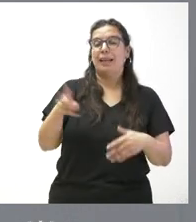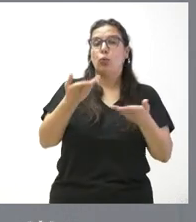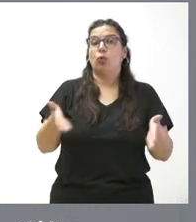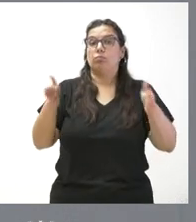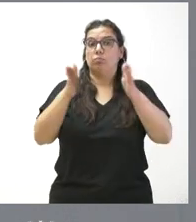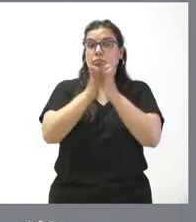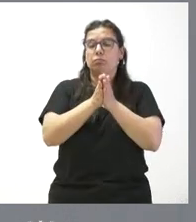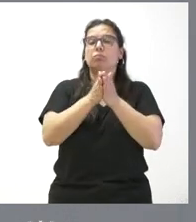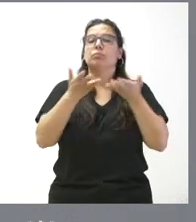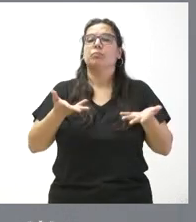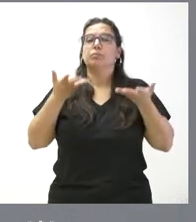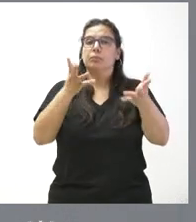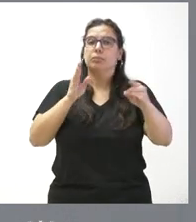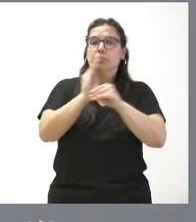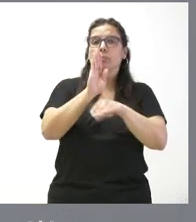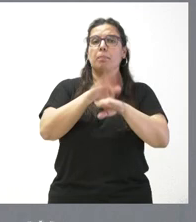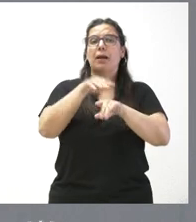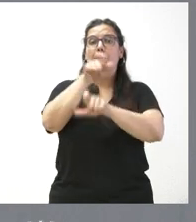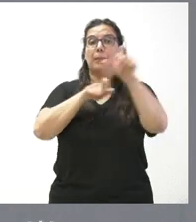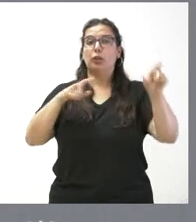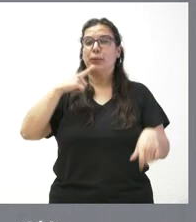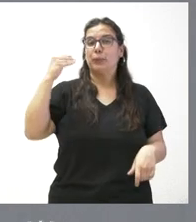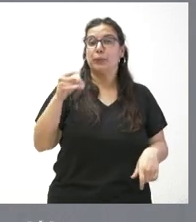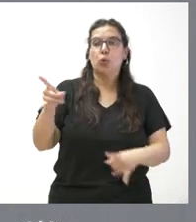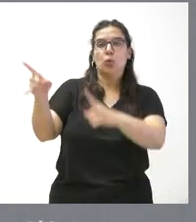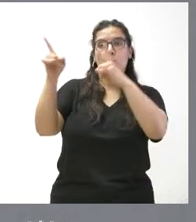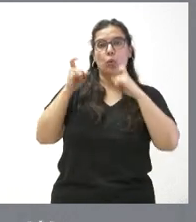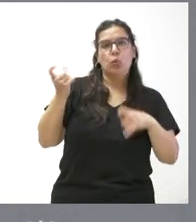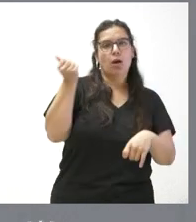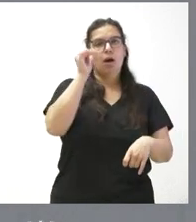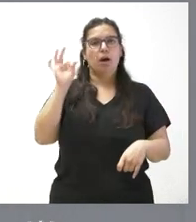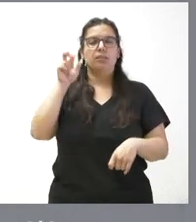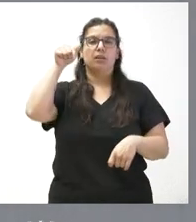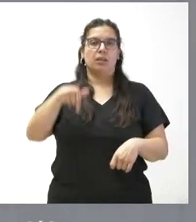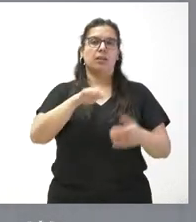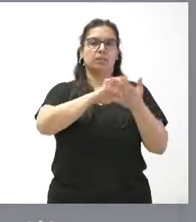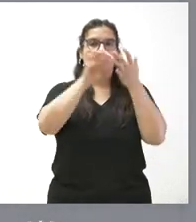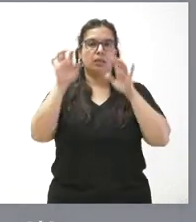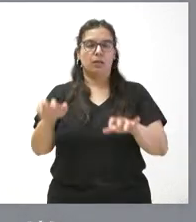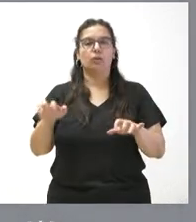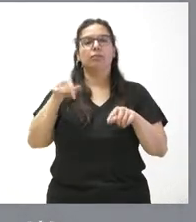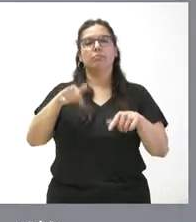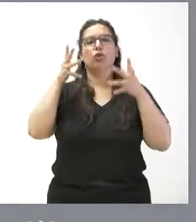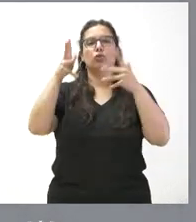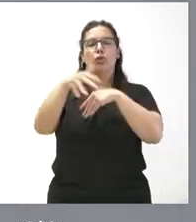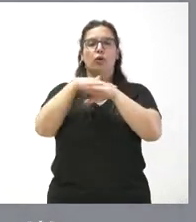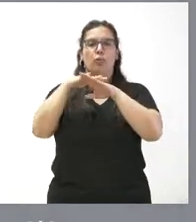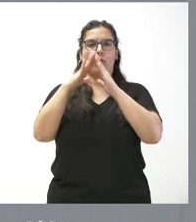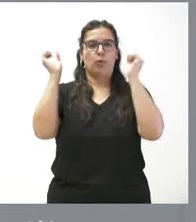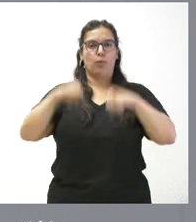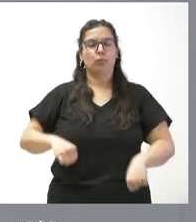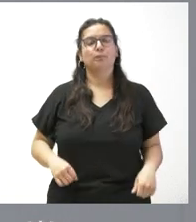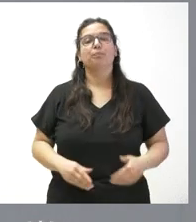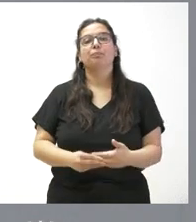asignadas a la retención del talento y a la captación del talento en Castilla y León en este Consejo de Gobierno. La